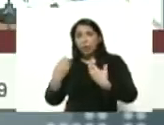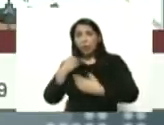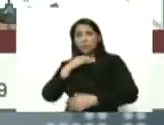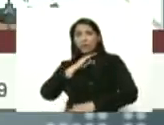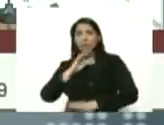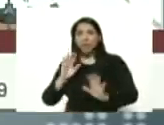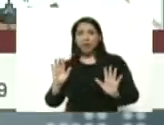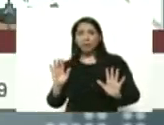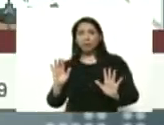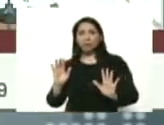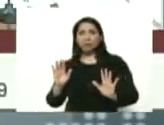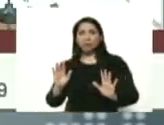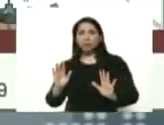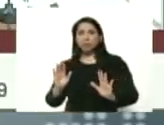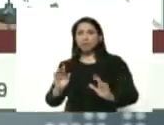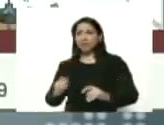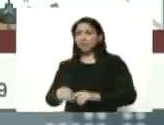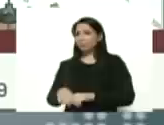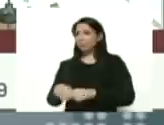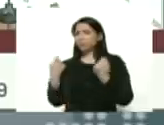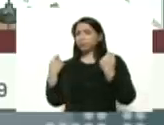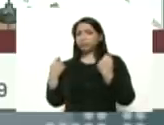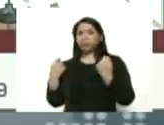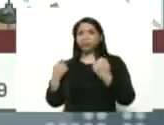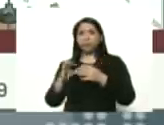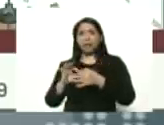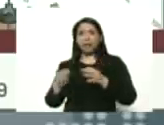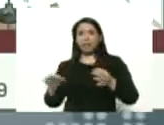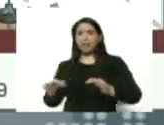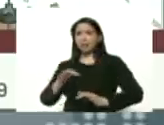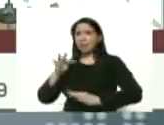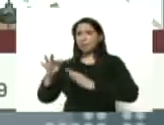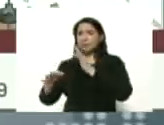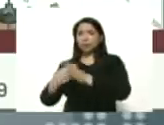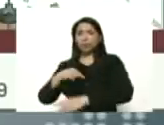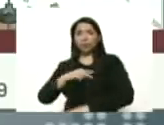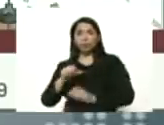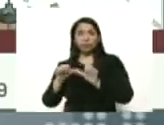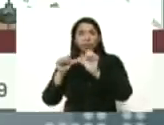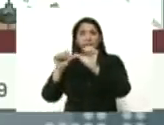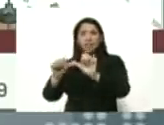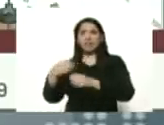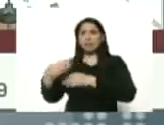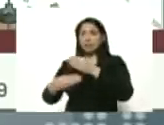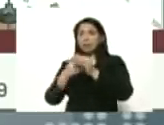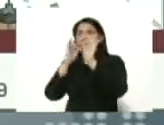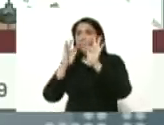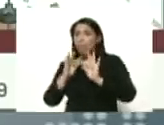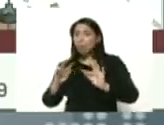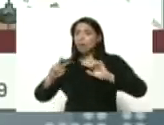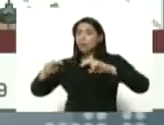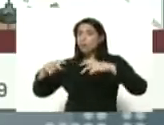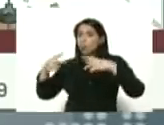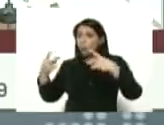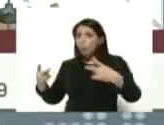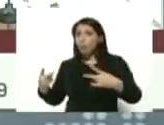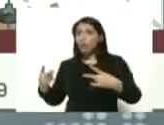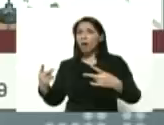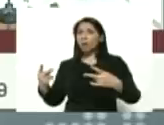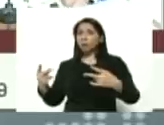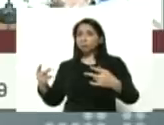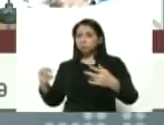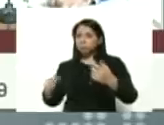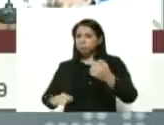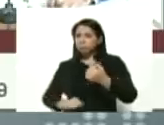por cortar las cadenas de transmisión y lo vamos a seguir haciendo de manera renovada con mucho